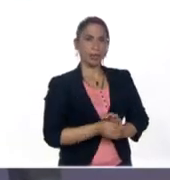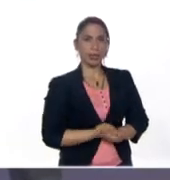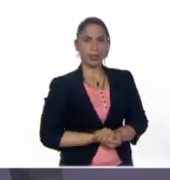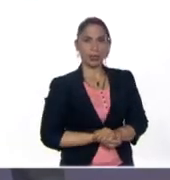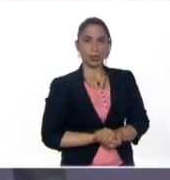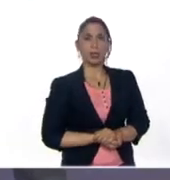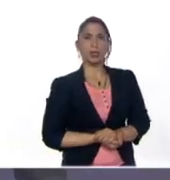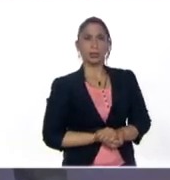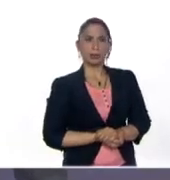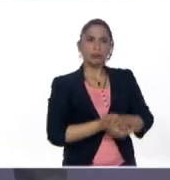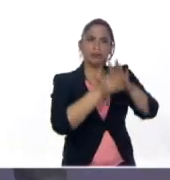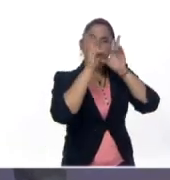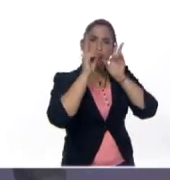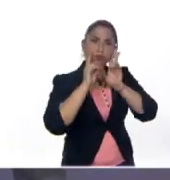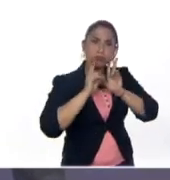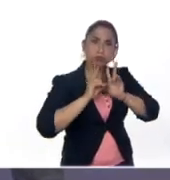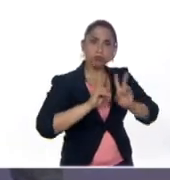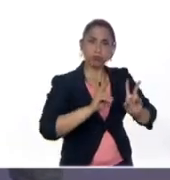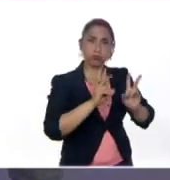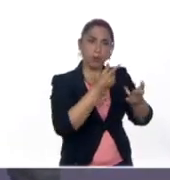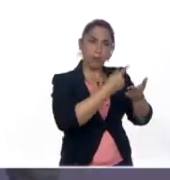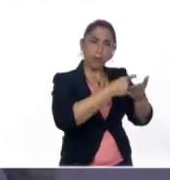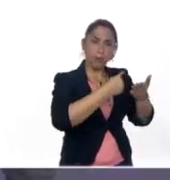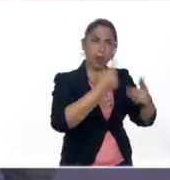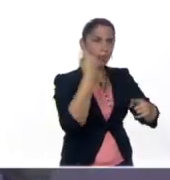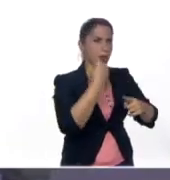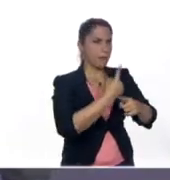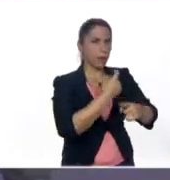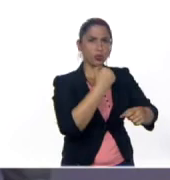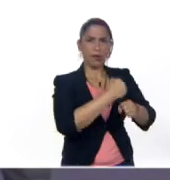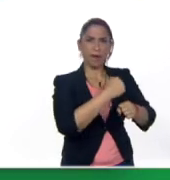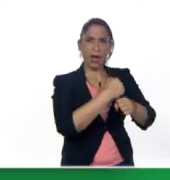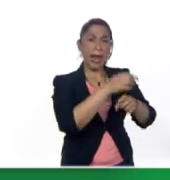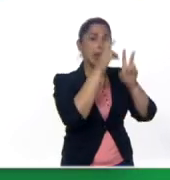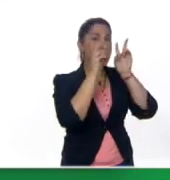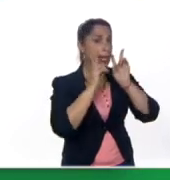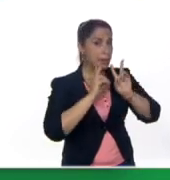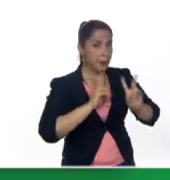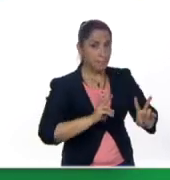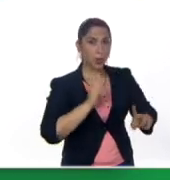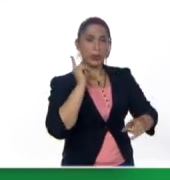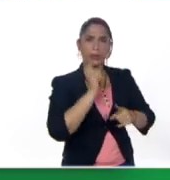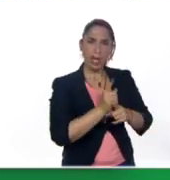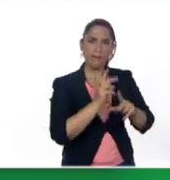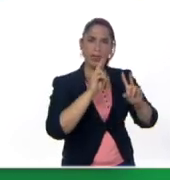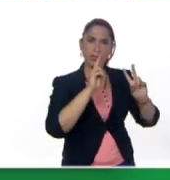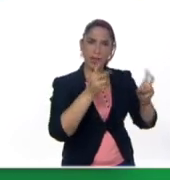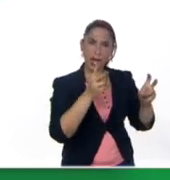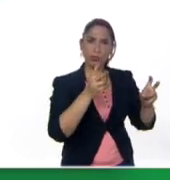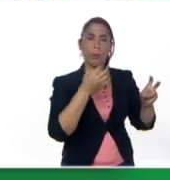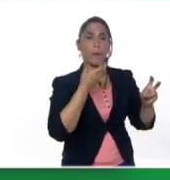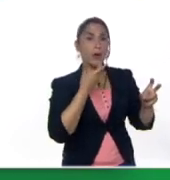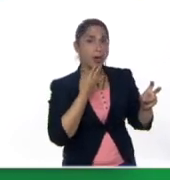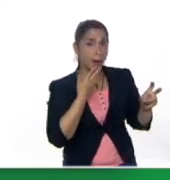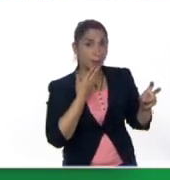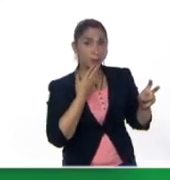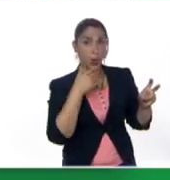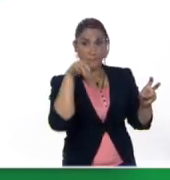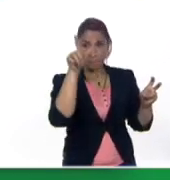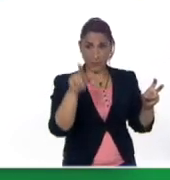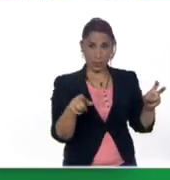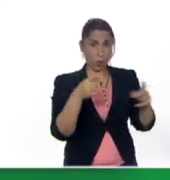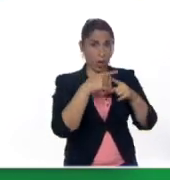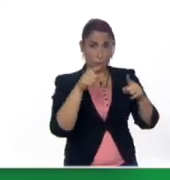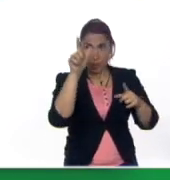pulcritud de los escritos. Debemos trabajar limpio, debe ser un texto que al momento de que el lector